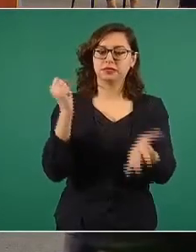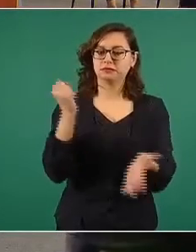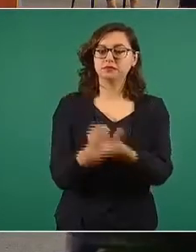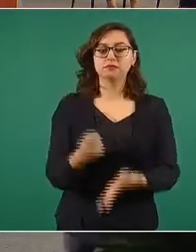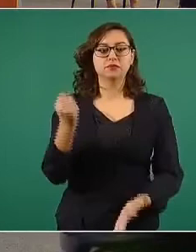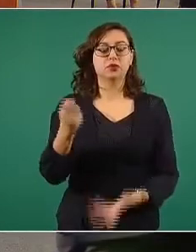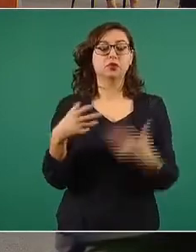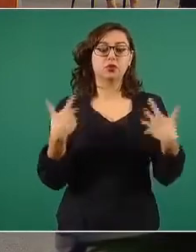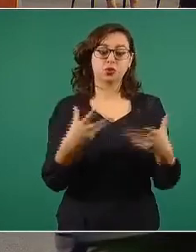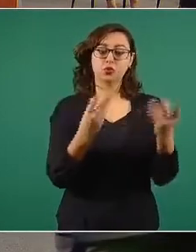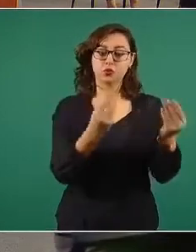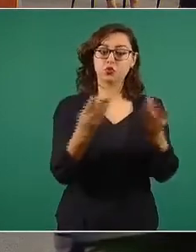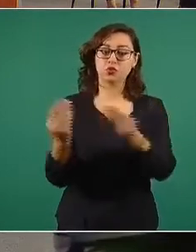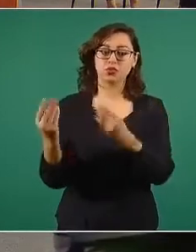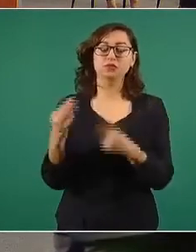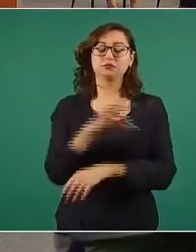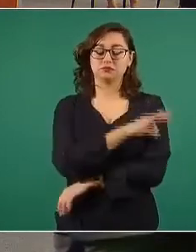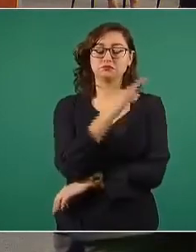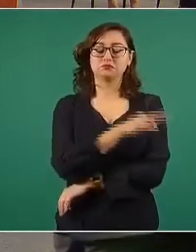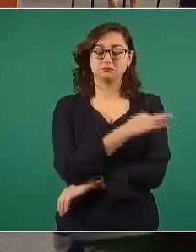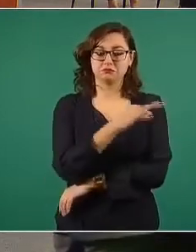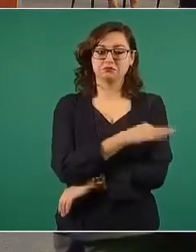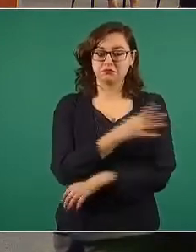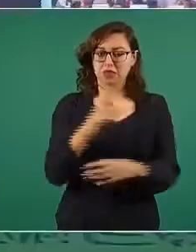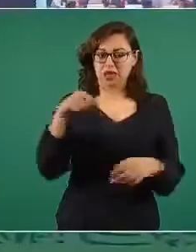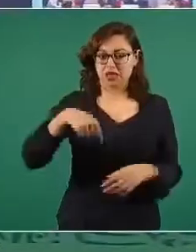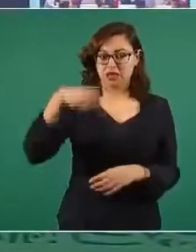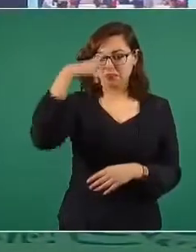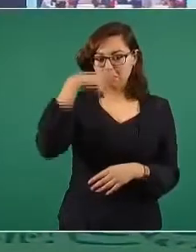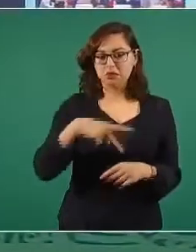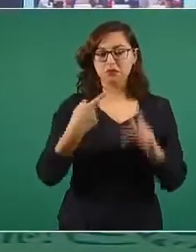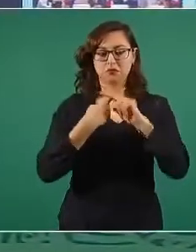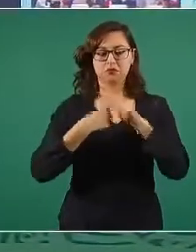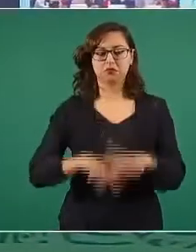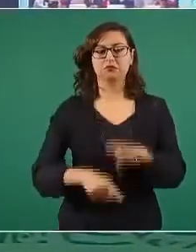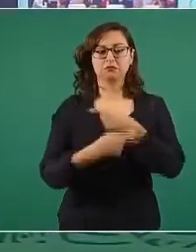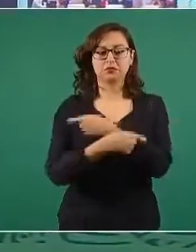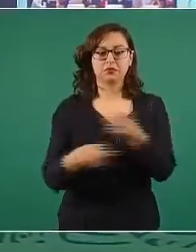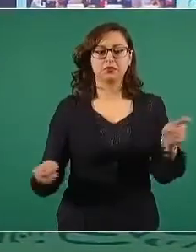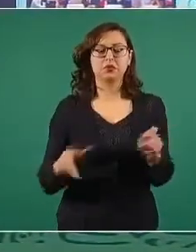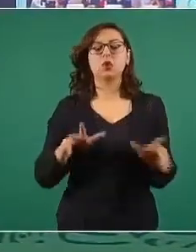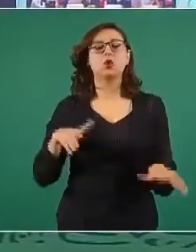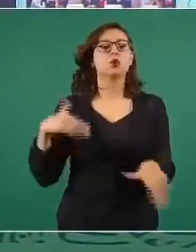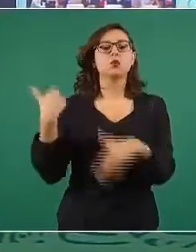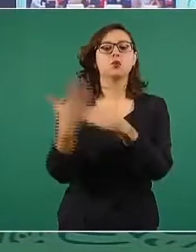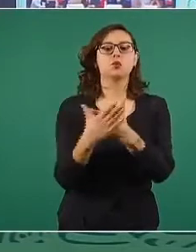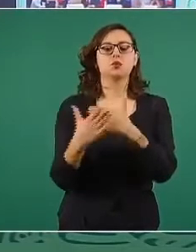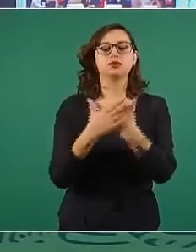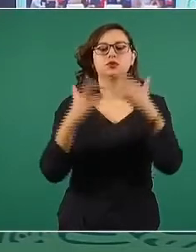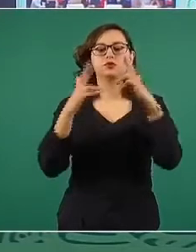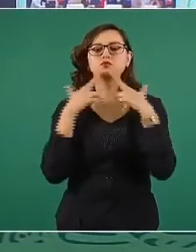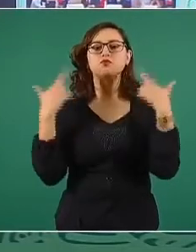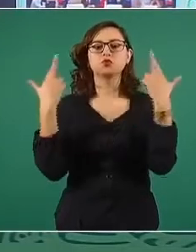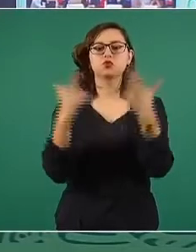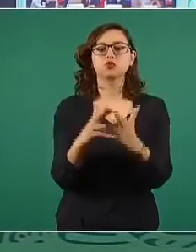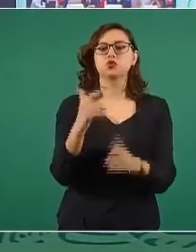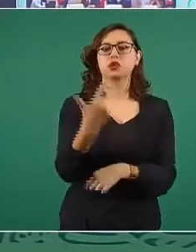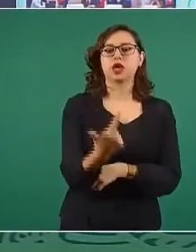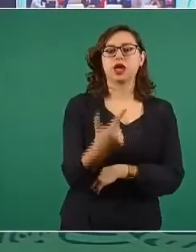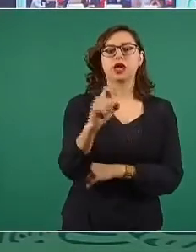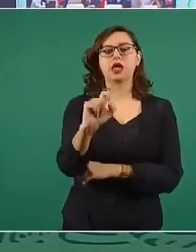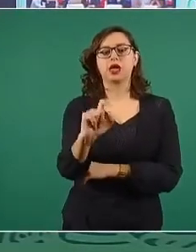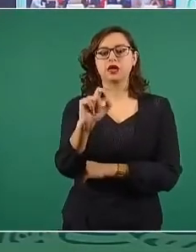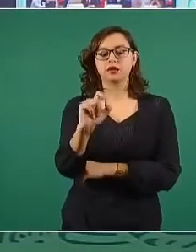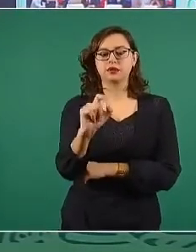del mundo. La que sigue, por favor. Para el G20 estamos preparando por instrucciones del presidente la reunión que va a tener lugar